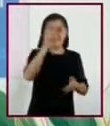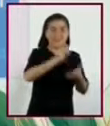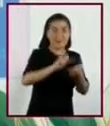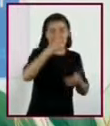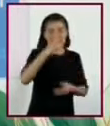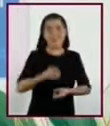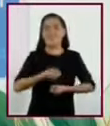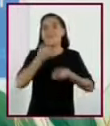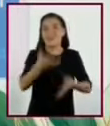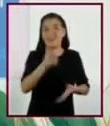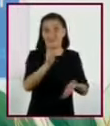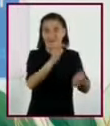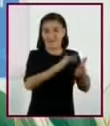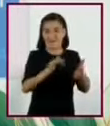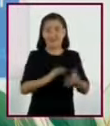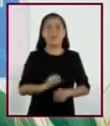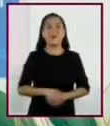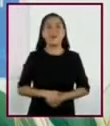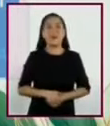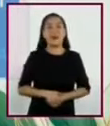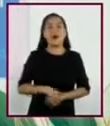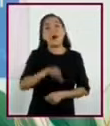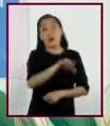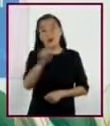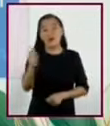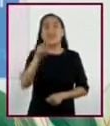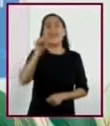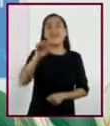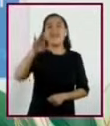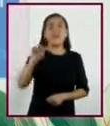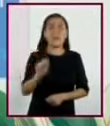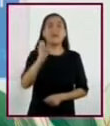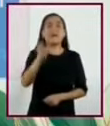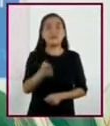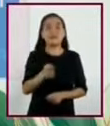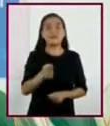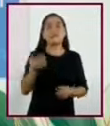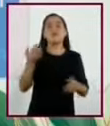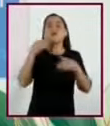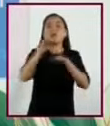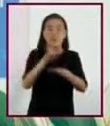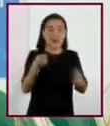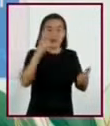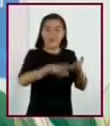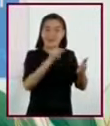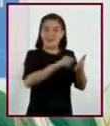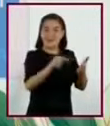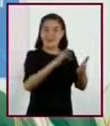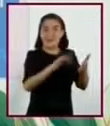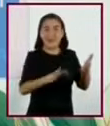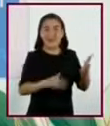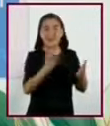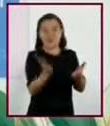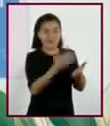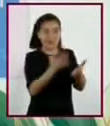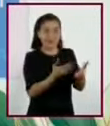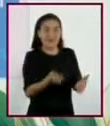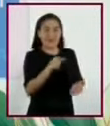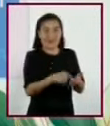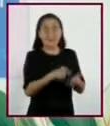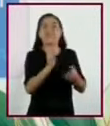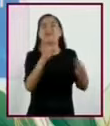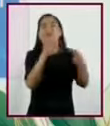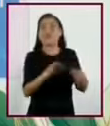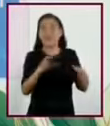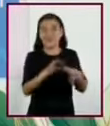tema. A tratar. Mientras que el tema es de lo que se trata el texto de manera global. El tema